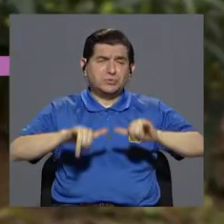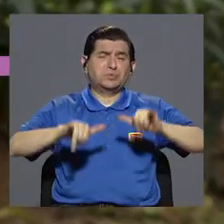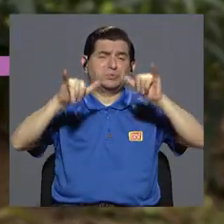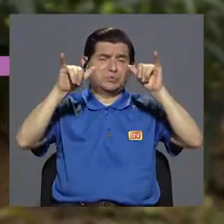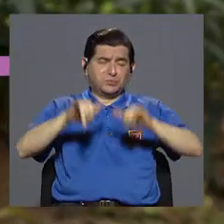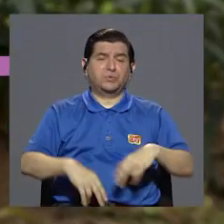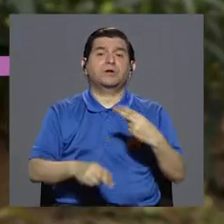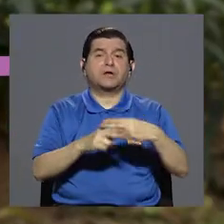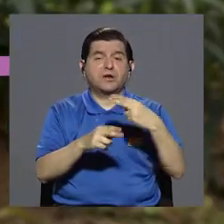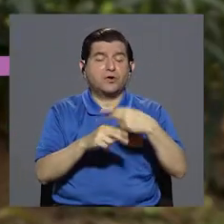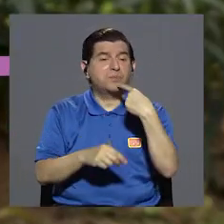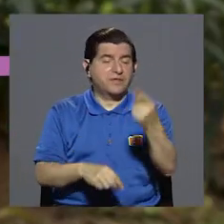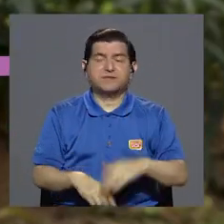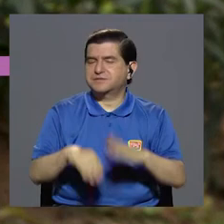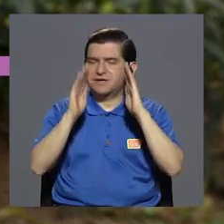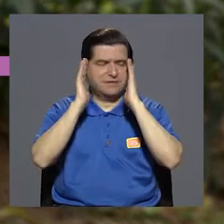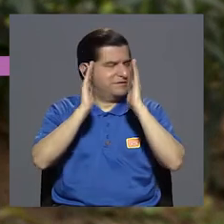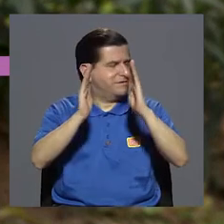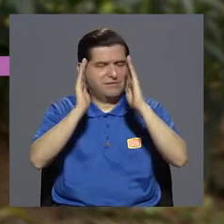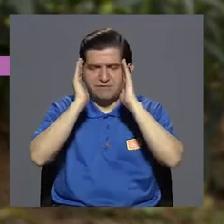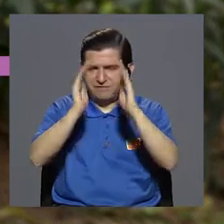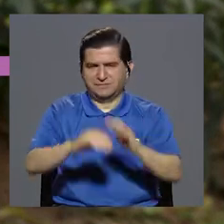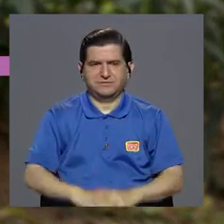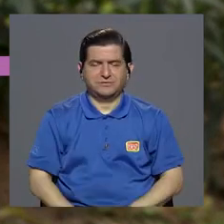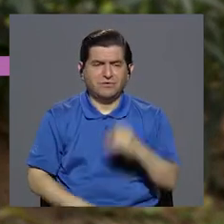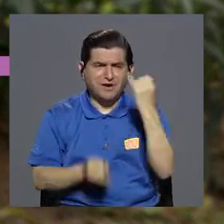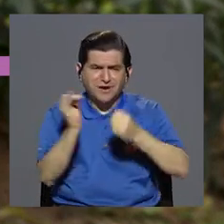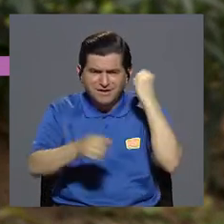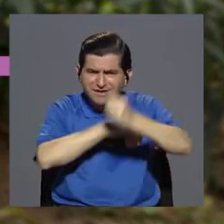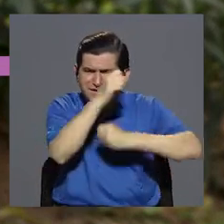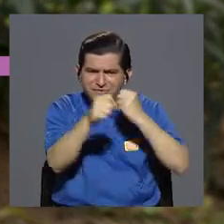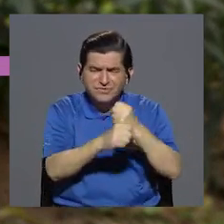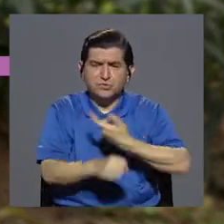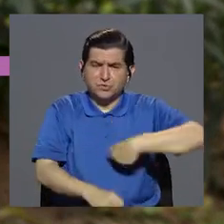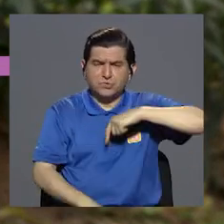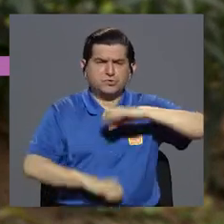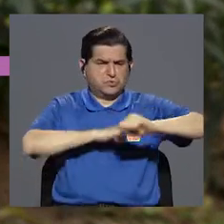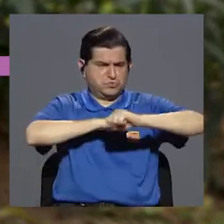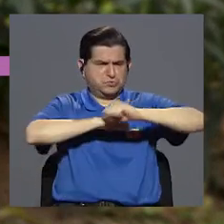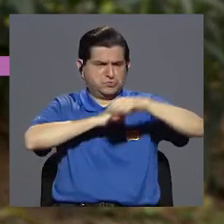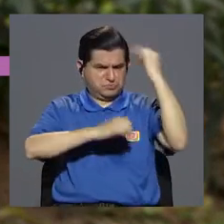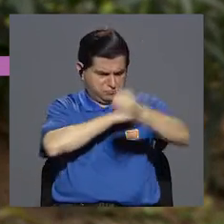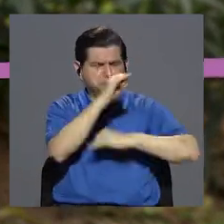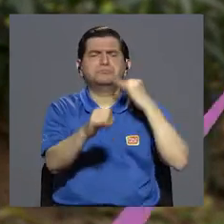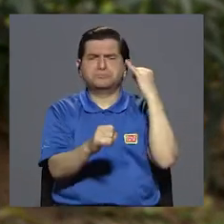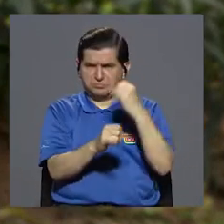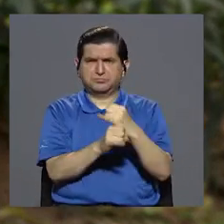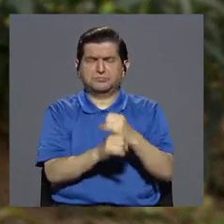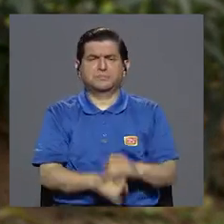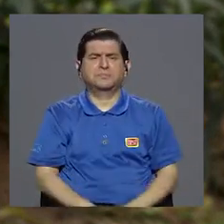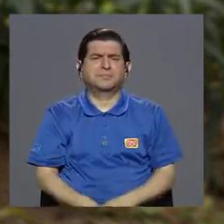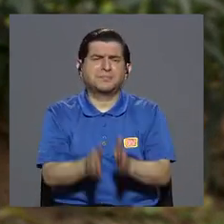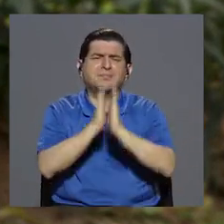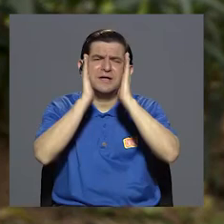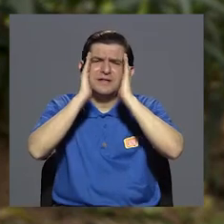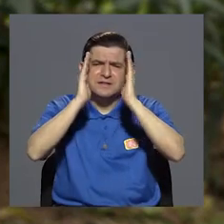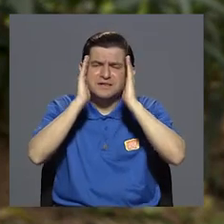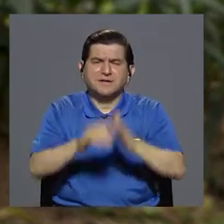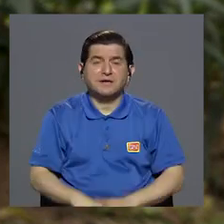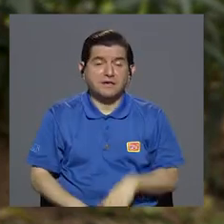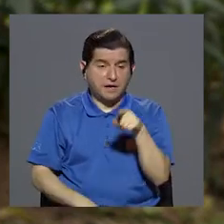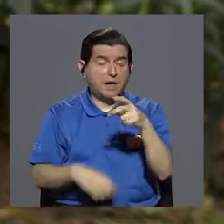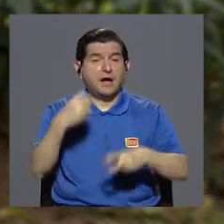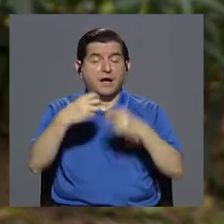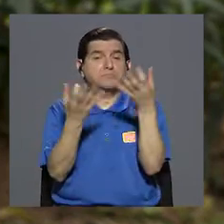permanecido, y por eso el nombre lo dice, desatendido. En los últimos años hemos logrado con campañas a nivel internacional llamar la atención